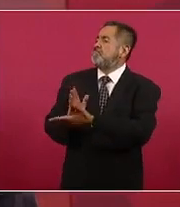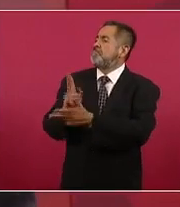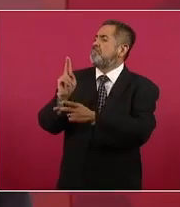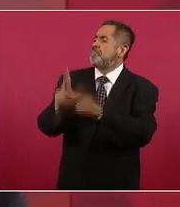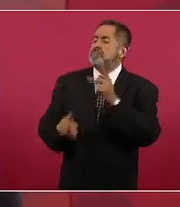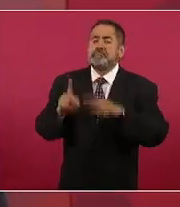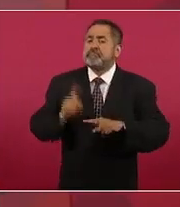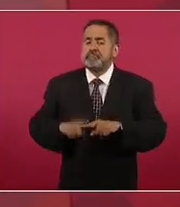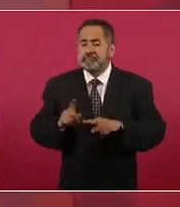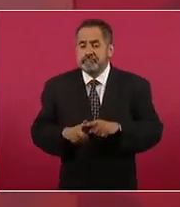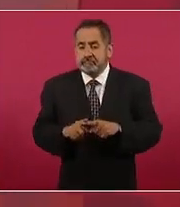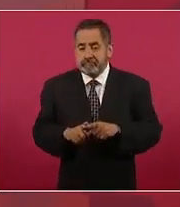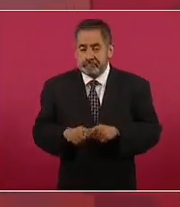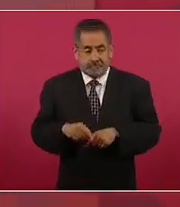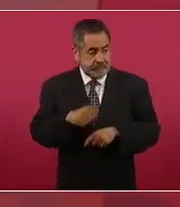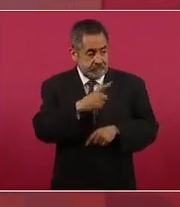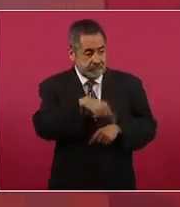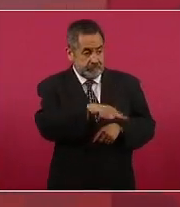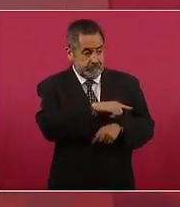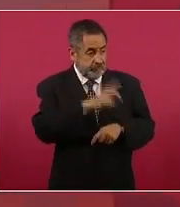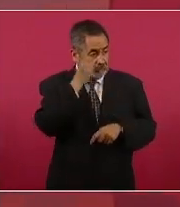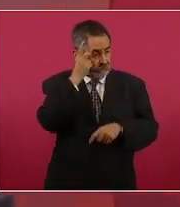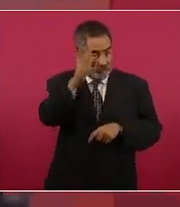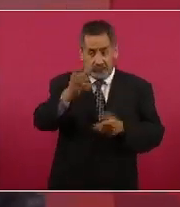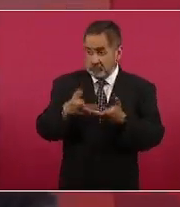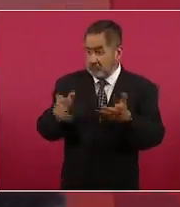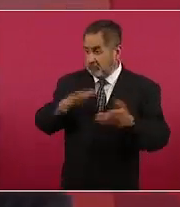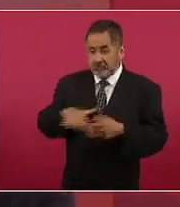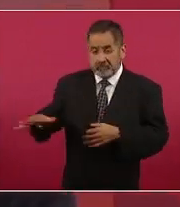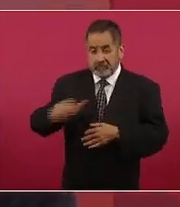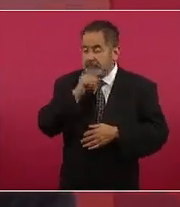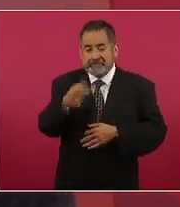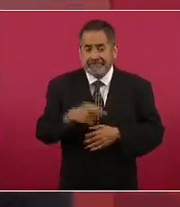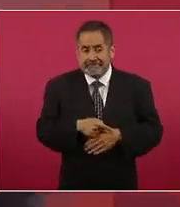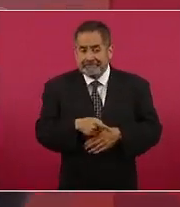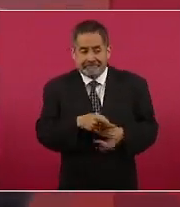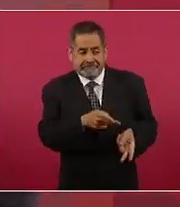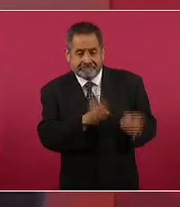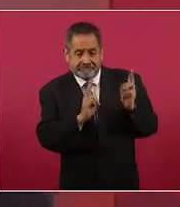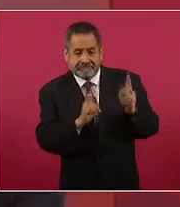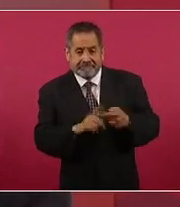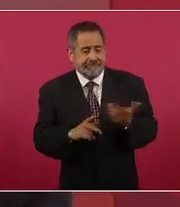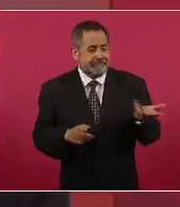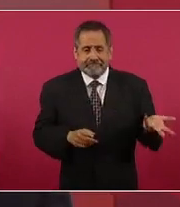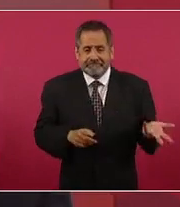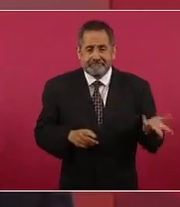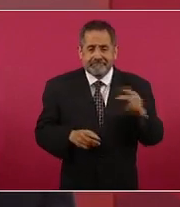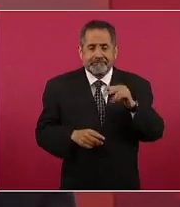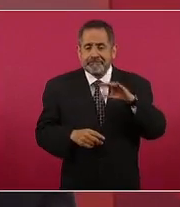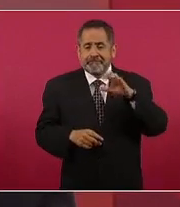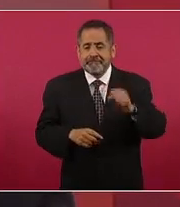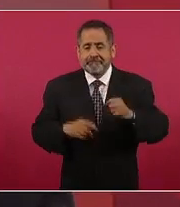pues no son los dueños de la tierra no son los ejidatarios